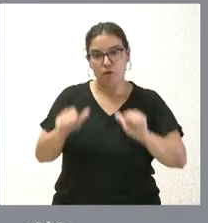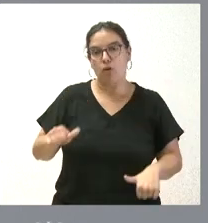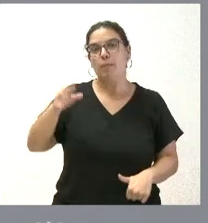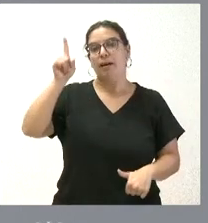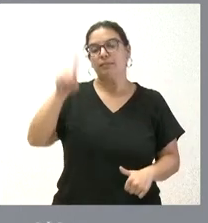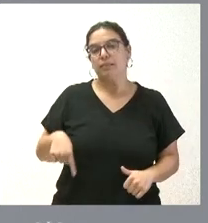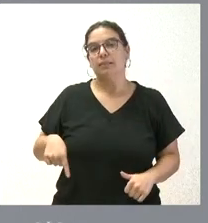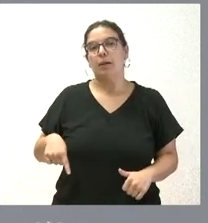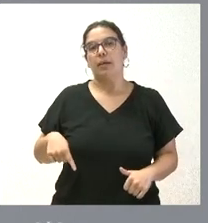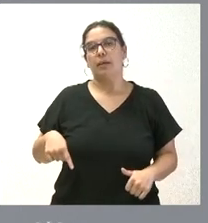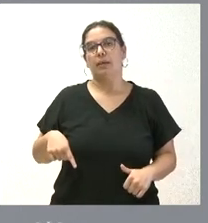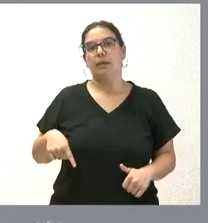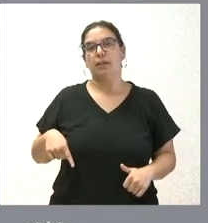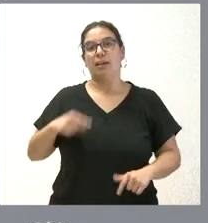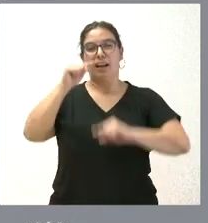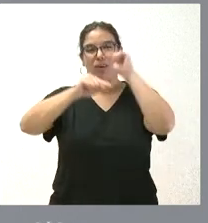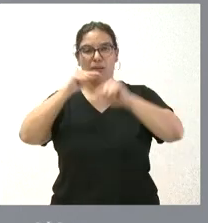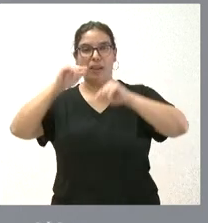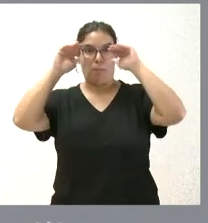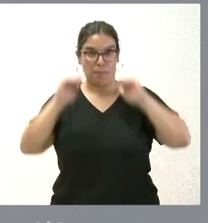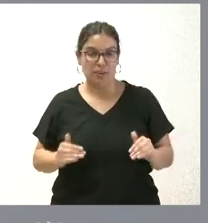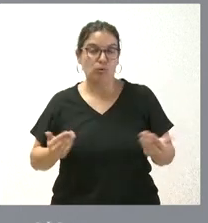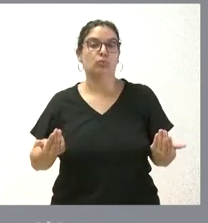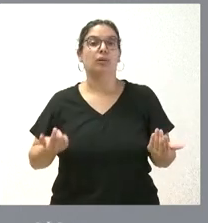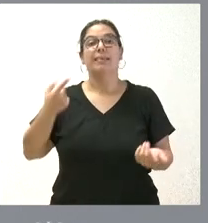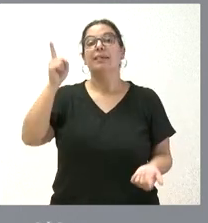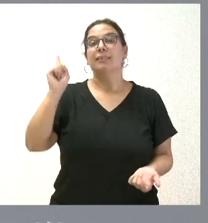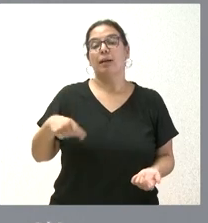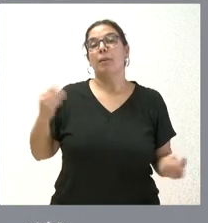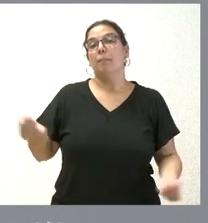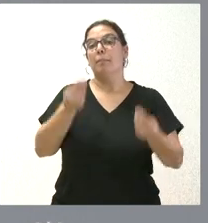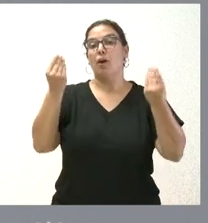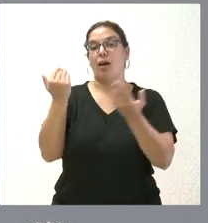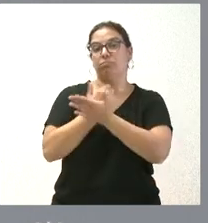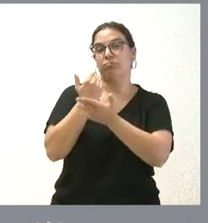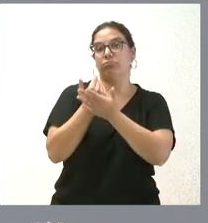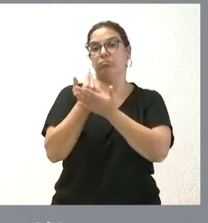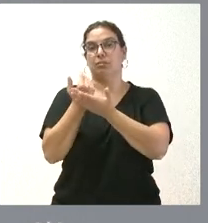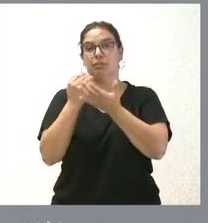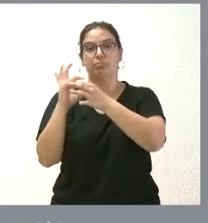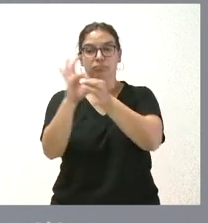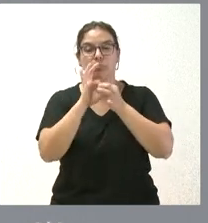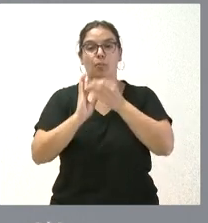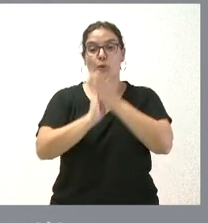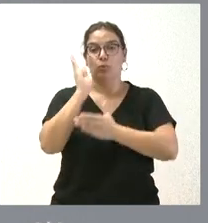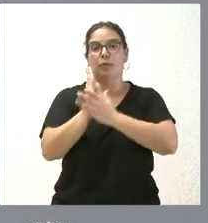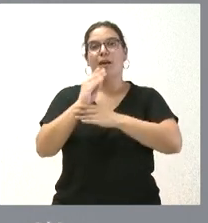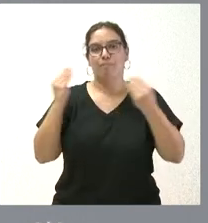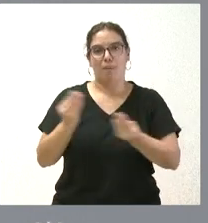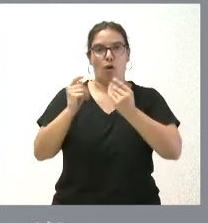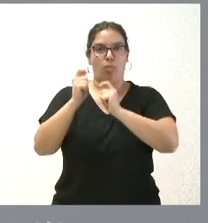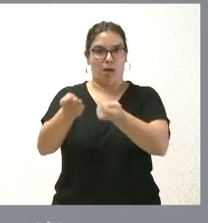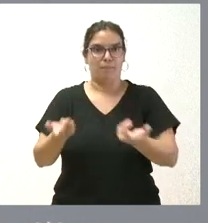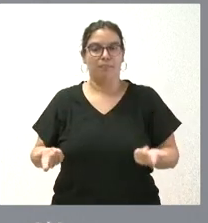el nivel de emisiones de CO2 a la atmósfera y también se mejorará la rentabilidad, competitividad y productividad de estas explotaciones agrarias.